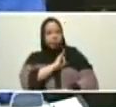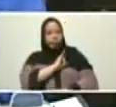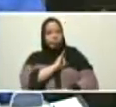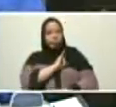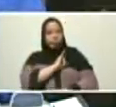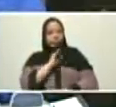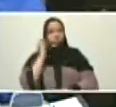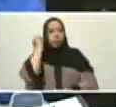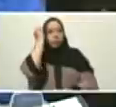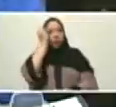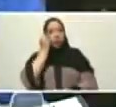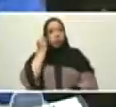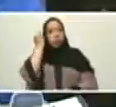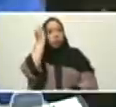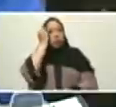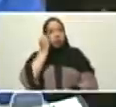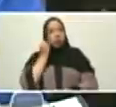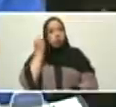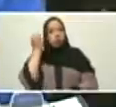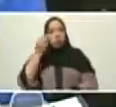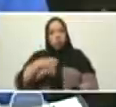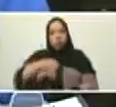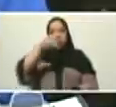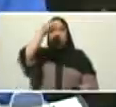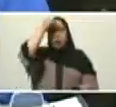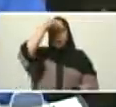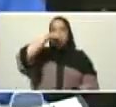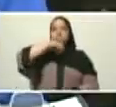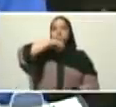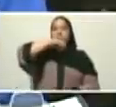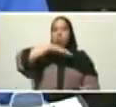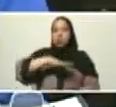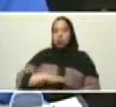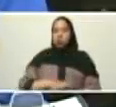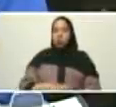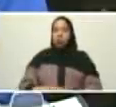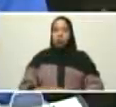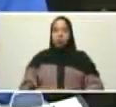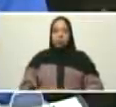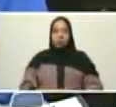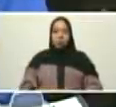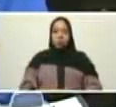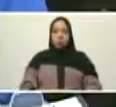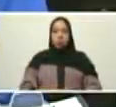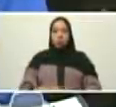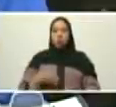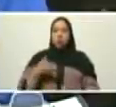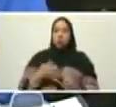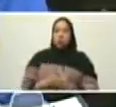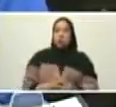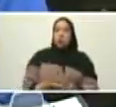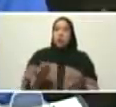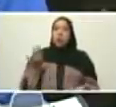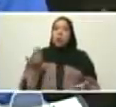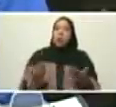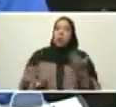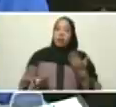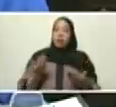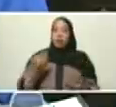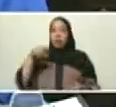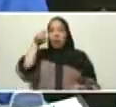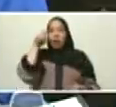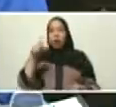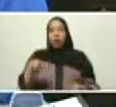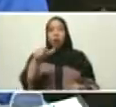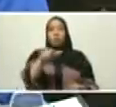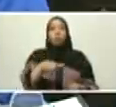conciencia histórica que se tenga, del papel que le toca jugar a los pueblos